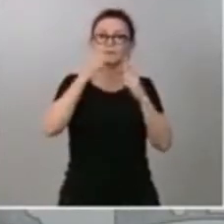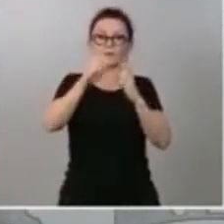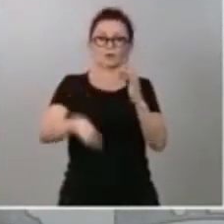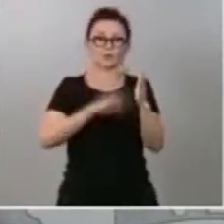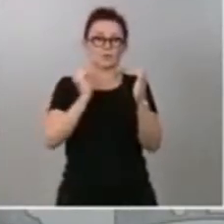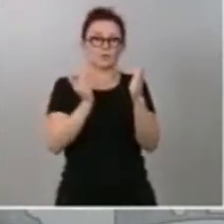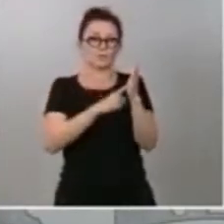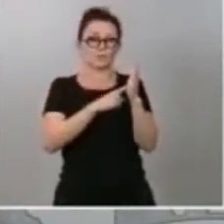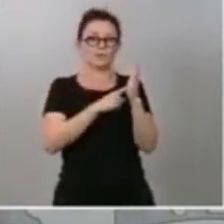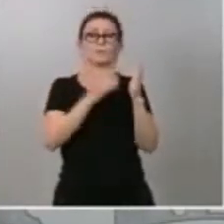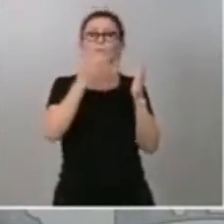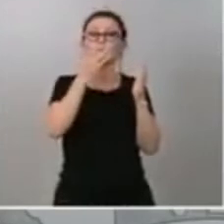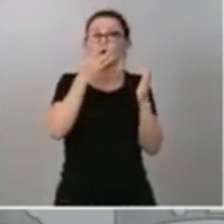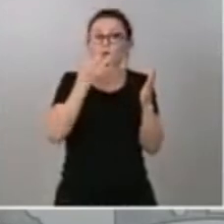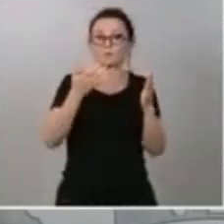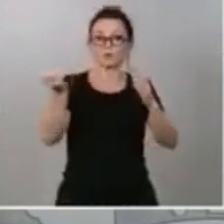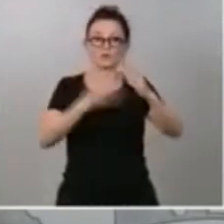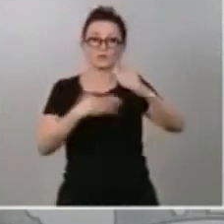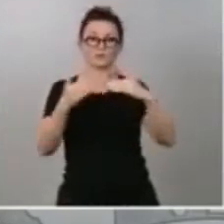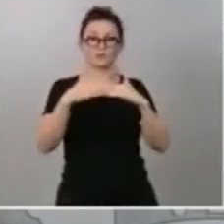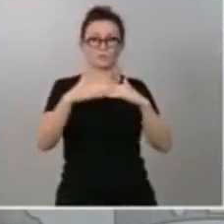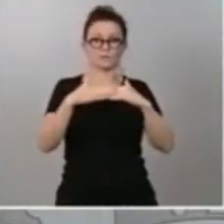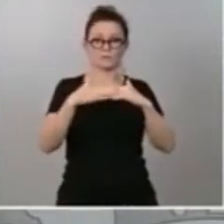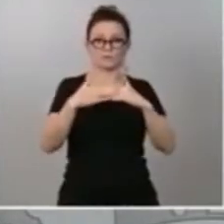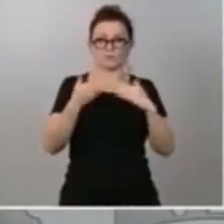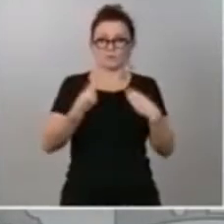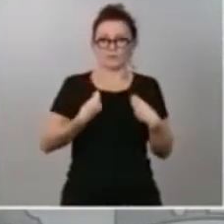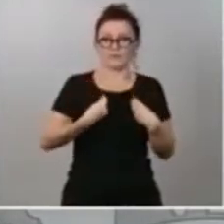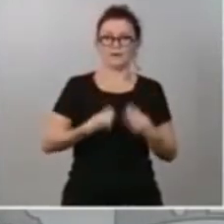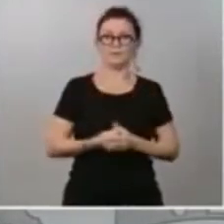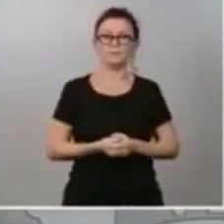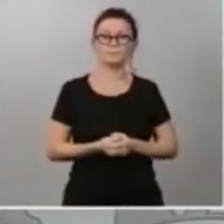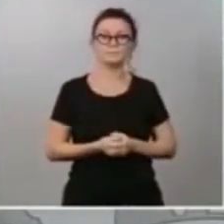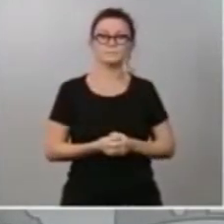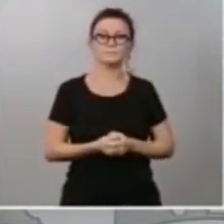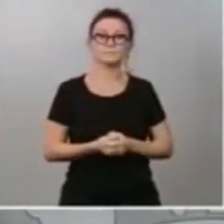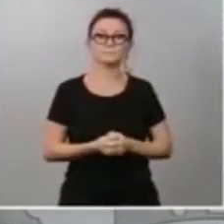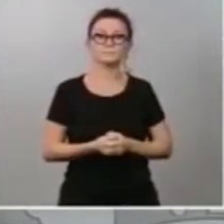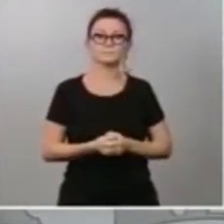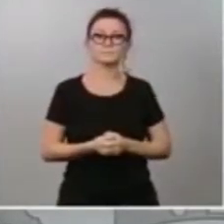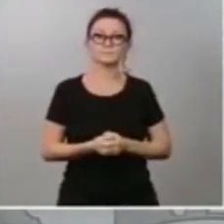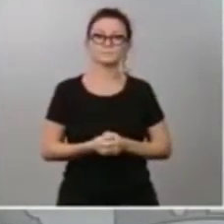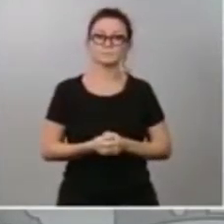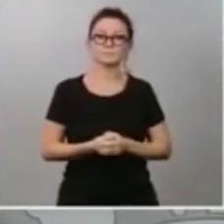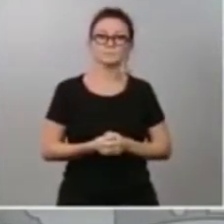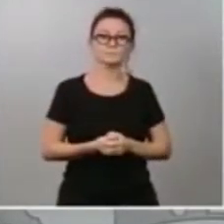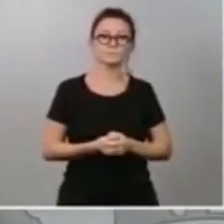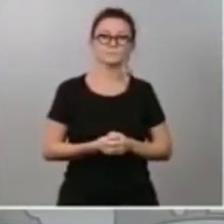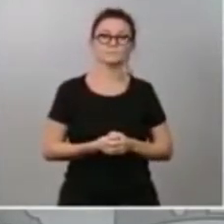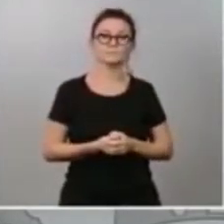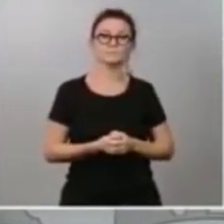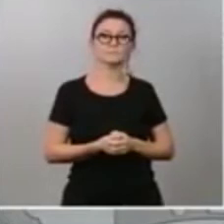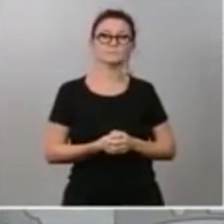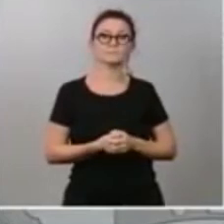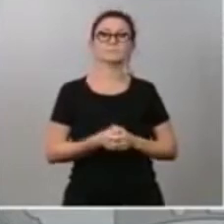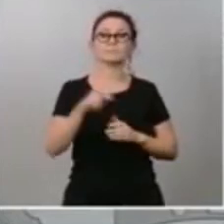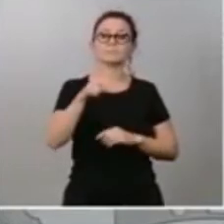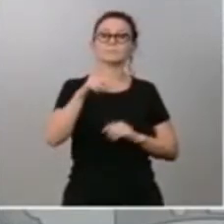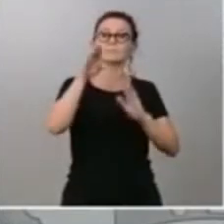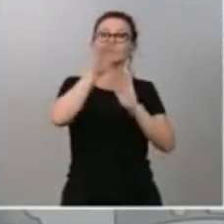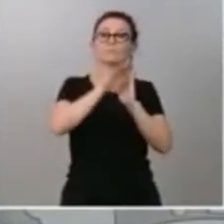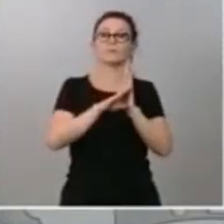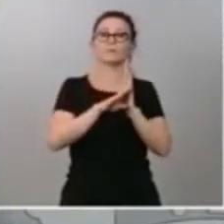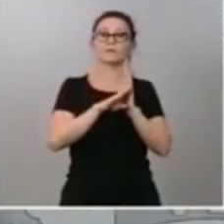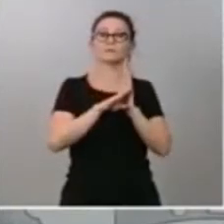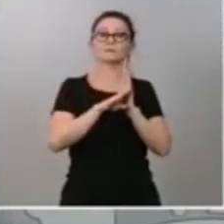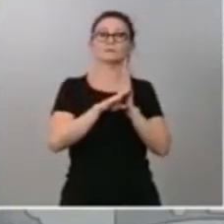por ejemplo, el ingreso mínimo vital. Y eso se debe a que dichas medidas suponían también soluciones directas para las necesidades